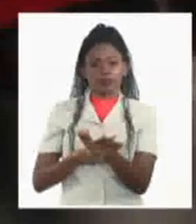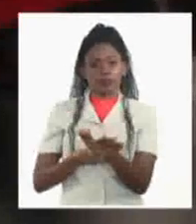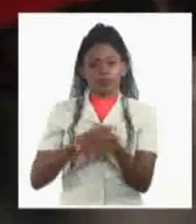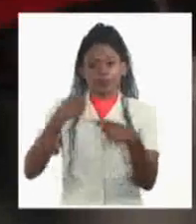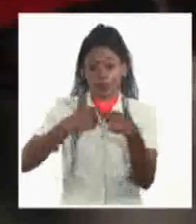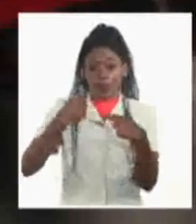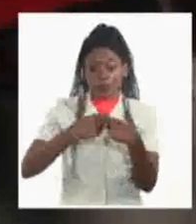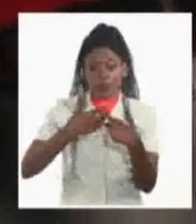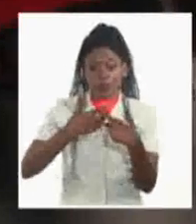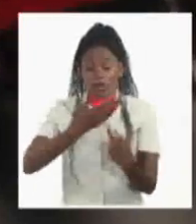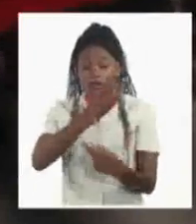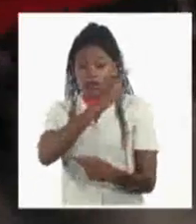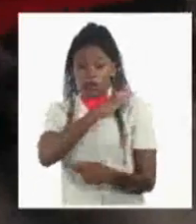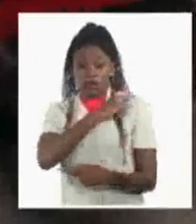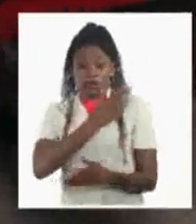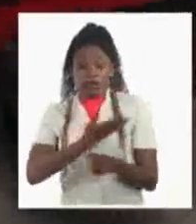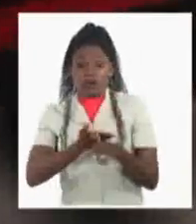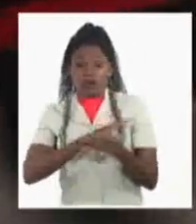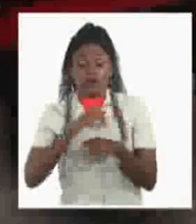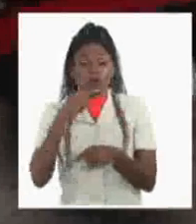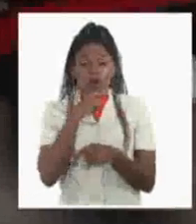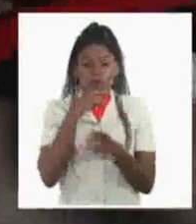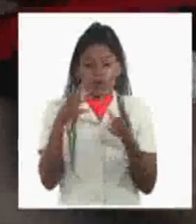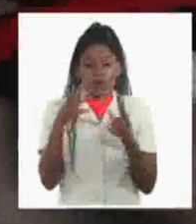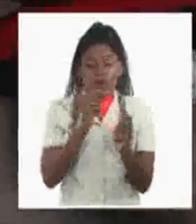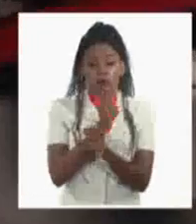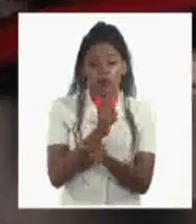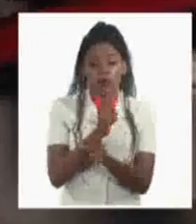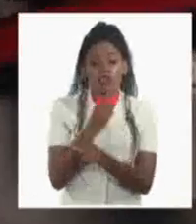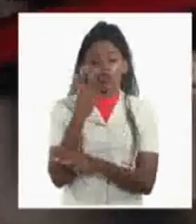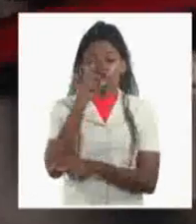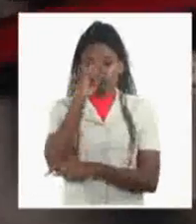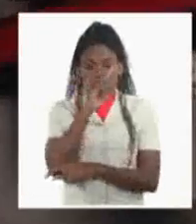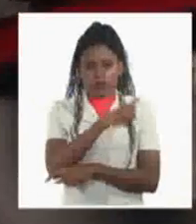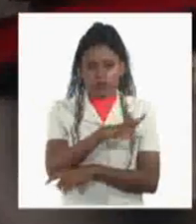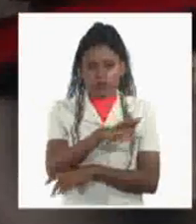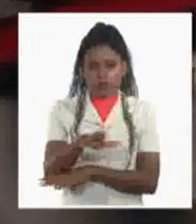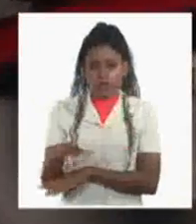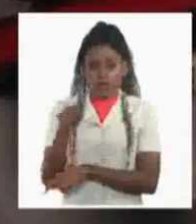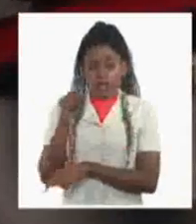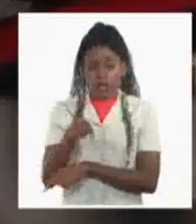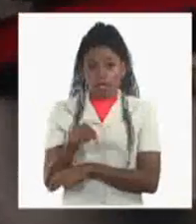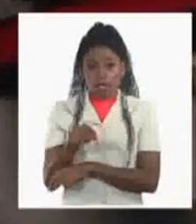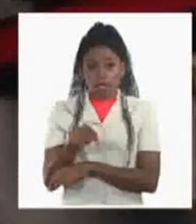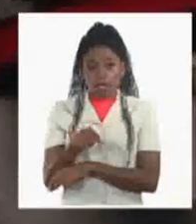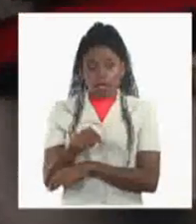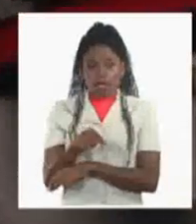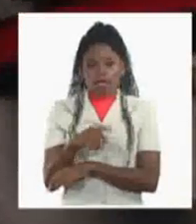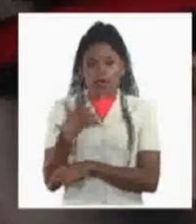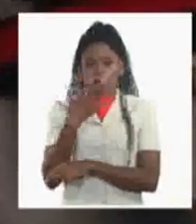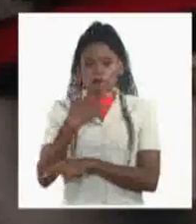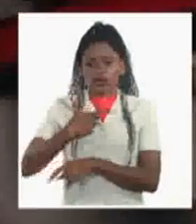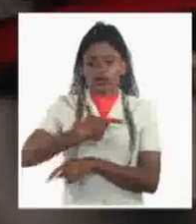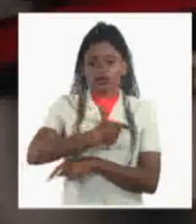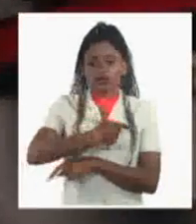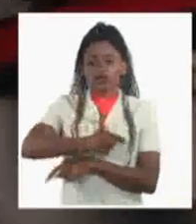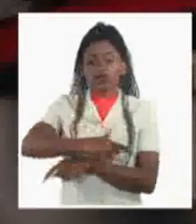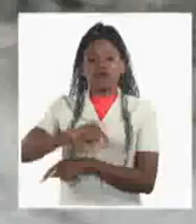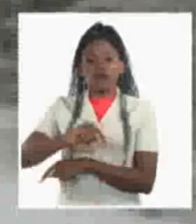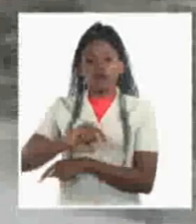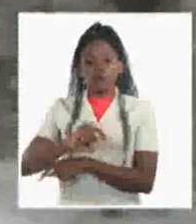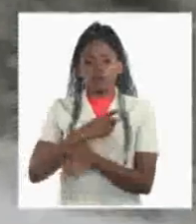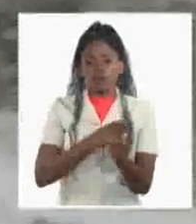comandante del ejército rojo, era la maestra de dos niños. Ella y los niños fueron forzados a salir del orfanato para ser